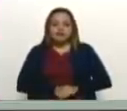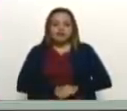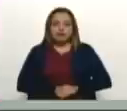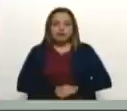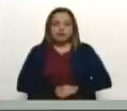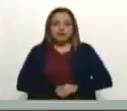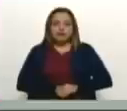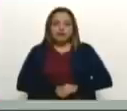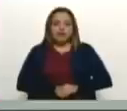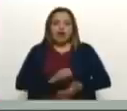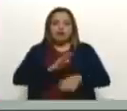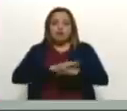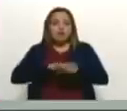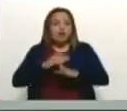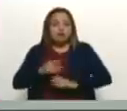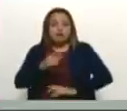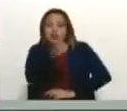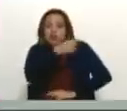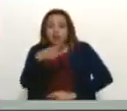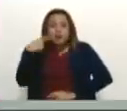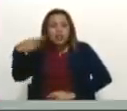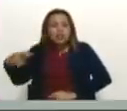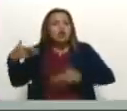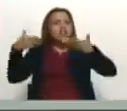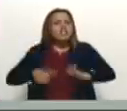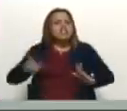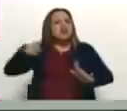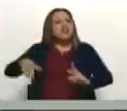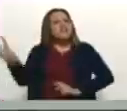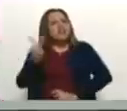Porque son políticos, chicos. Nacieron en Venezuela.